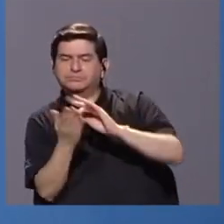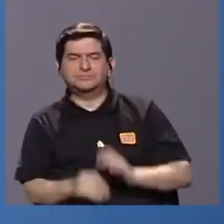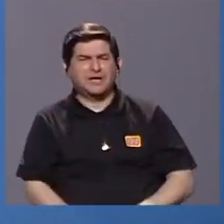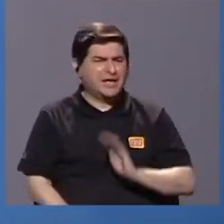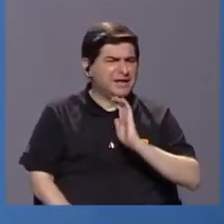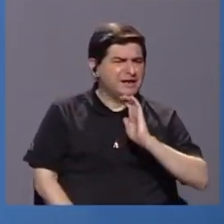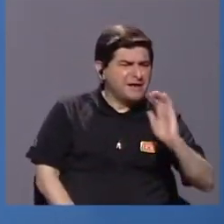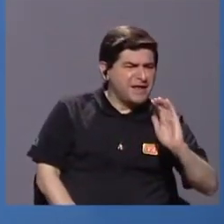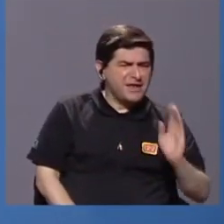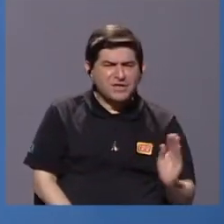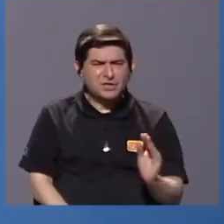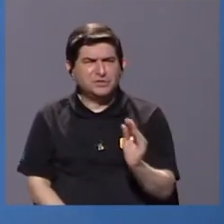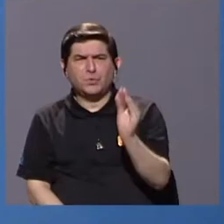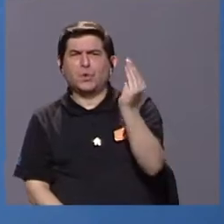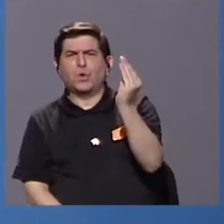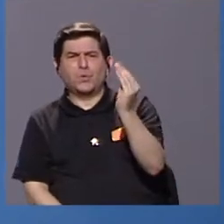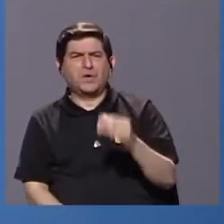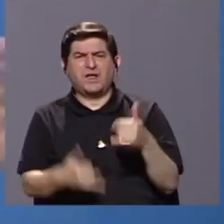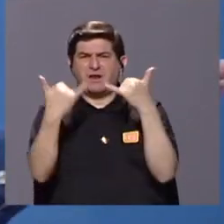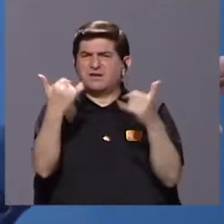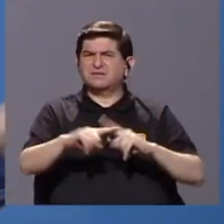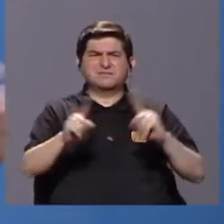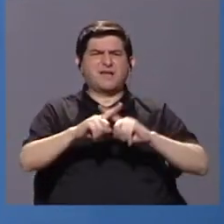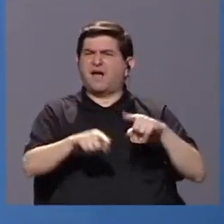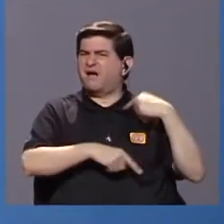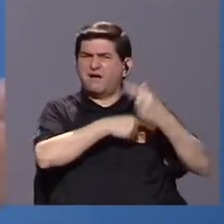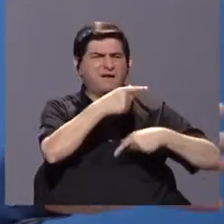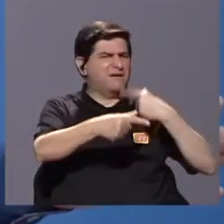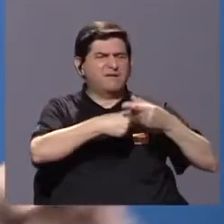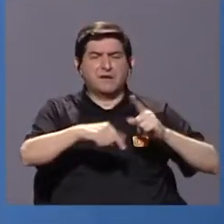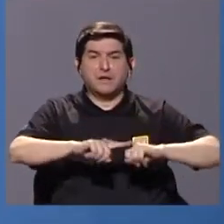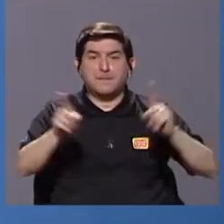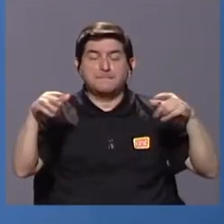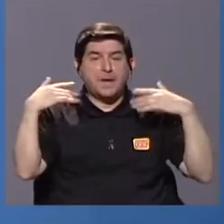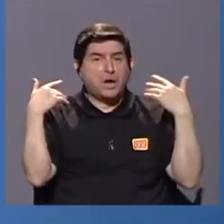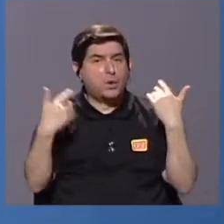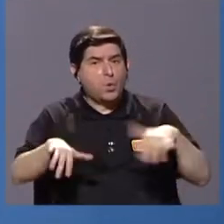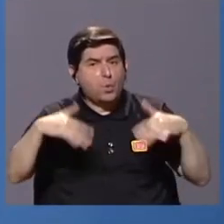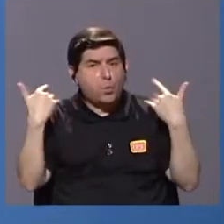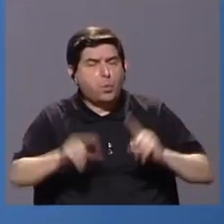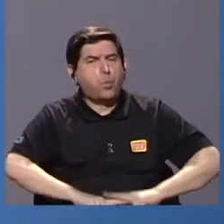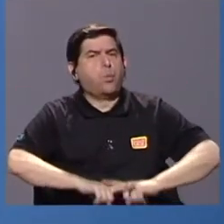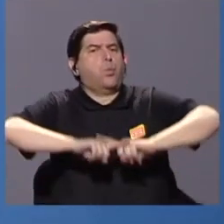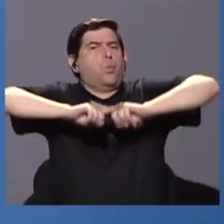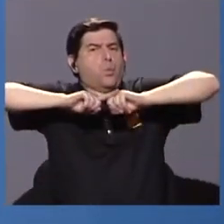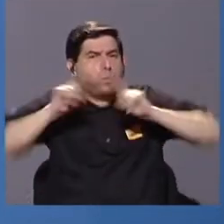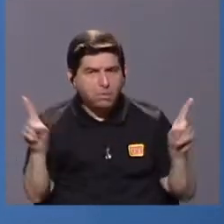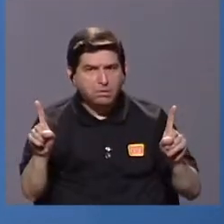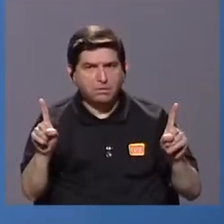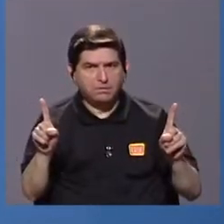niños, los adolescentes, ya son otra generación, pero radicalmente diferente.